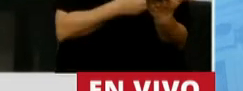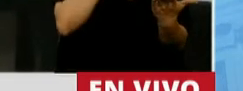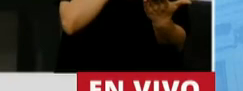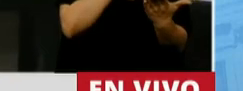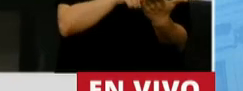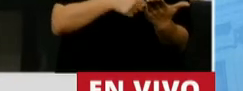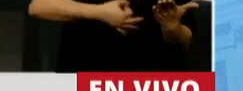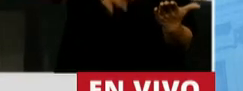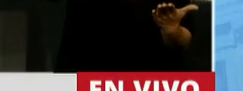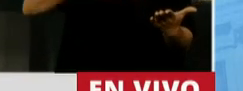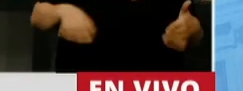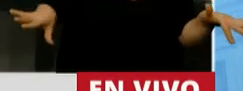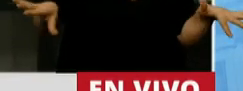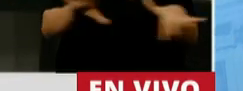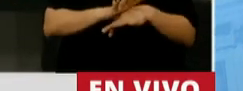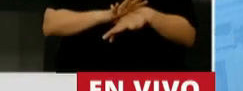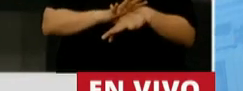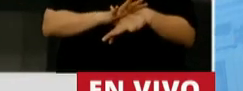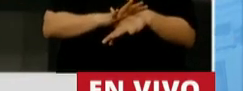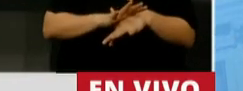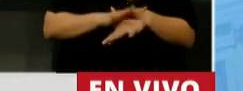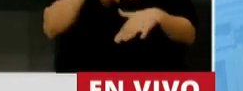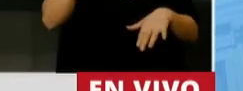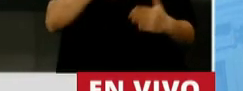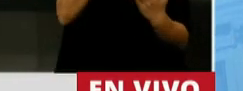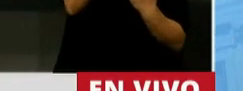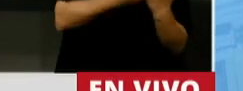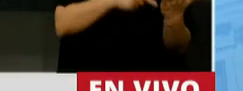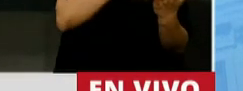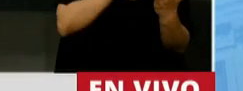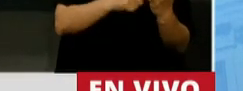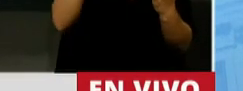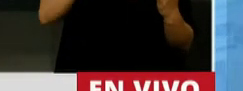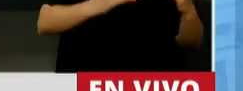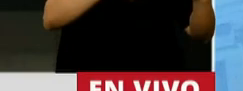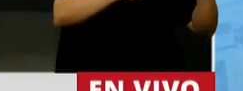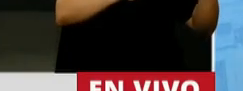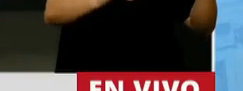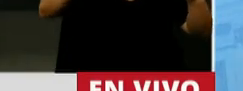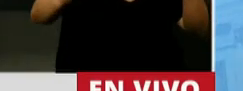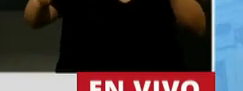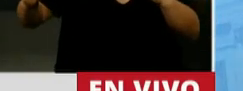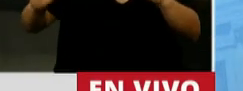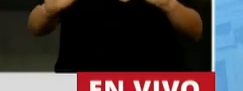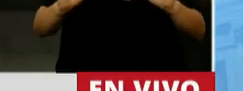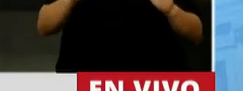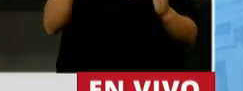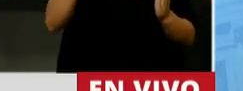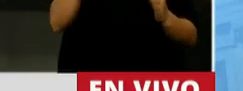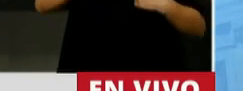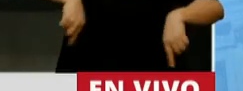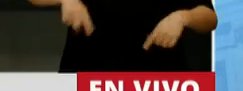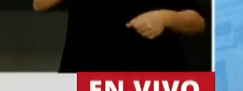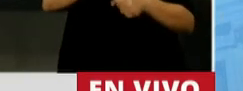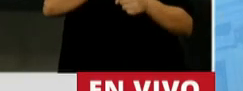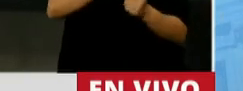presupuesto adecuado. Este presupuesto es equilibrado, este presupuesto es prudente, este presupuesto